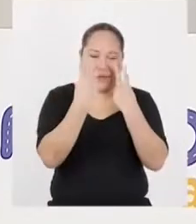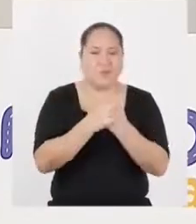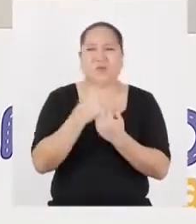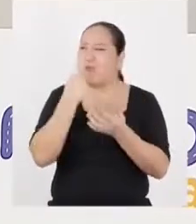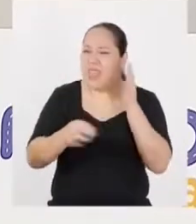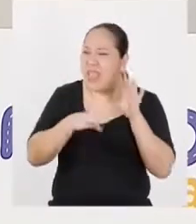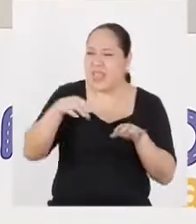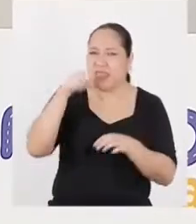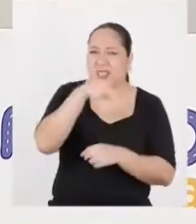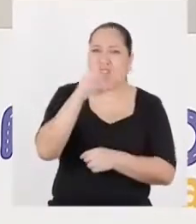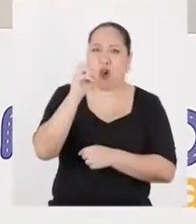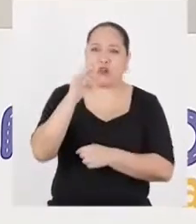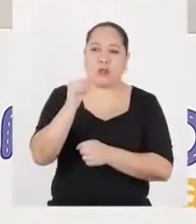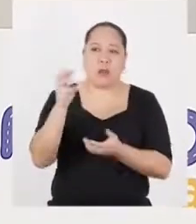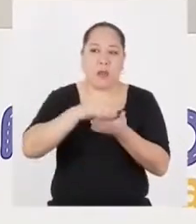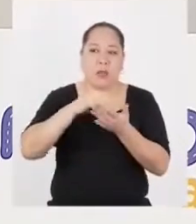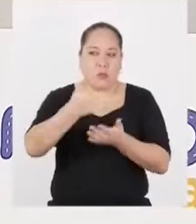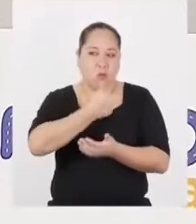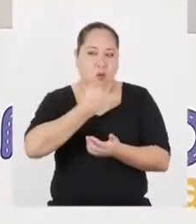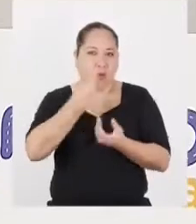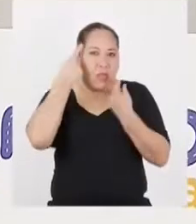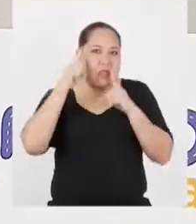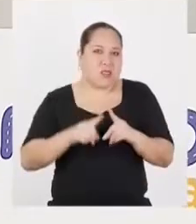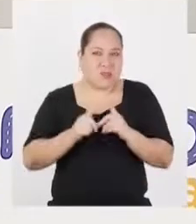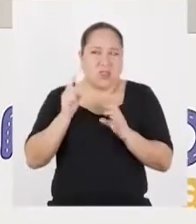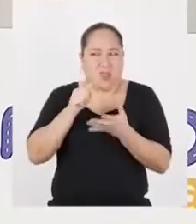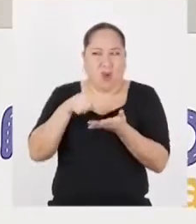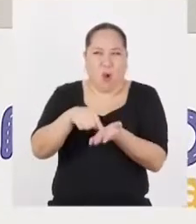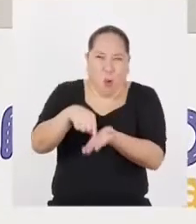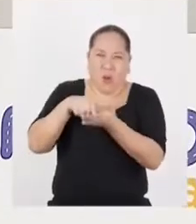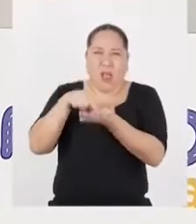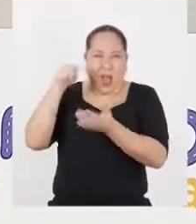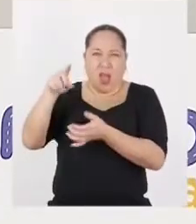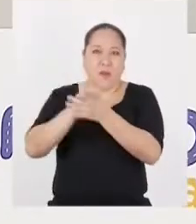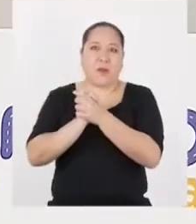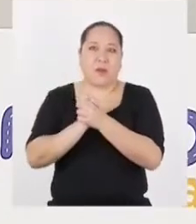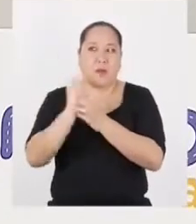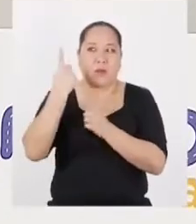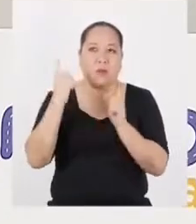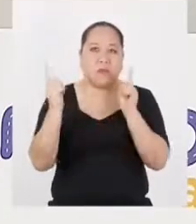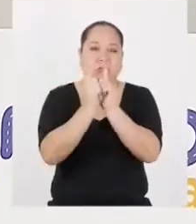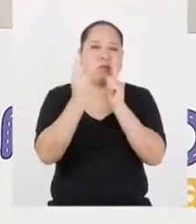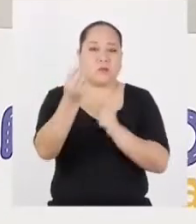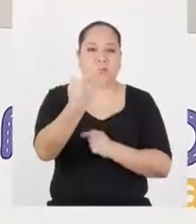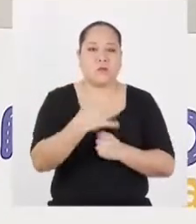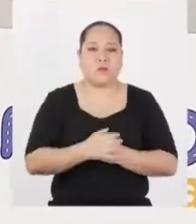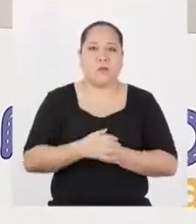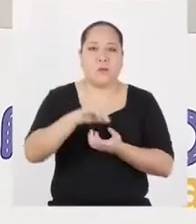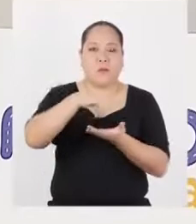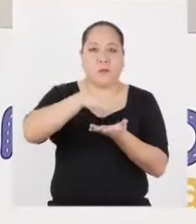debería hacer Oscar para ser más autónomo y así poder afrontar la presión de su amigo? El primero que se comunique sale en pantalla.